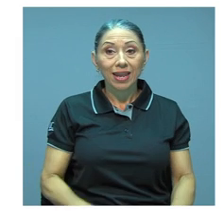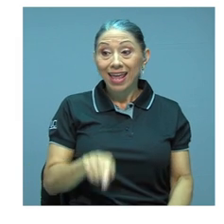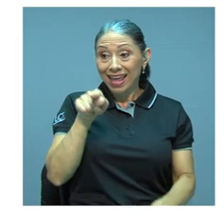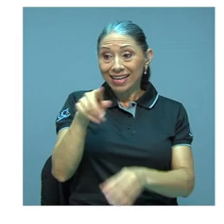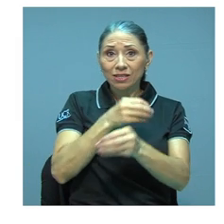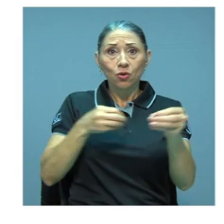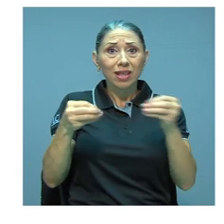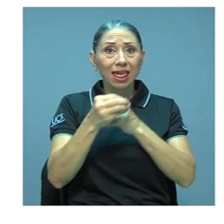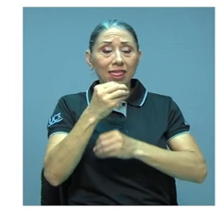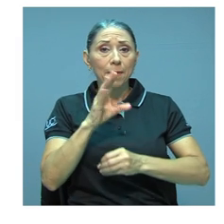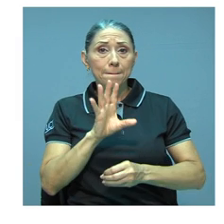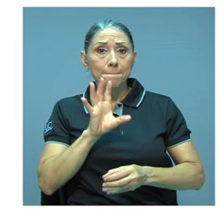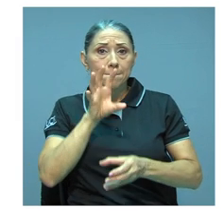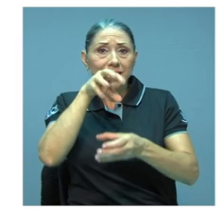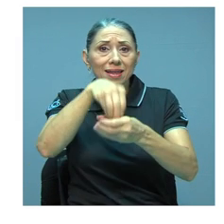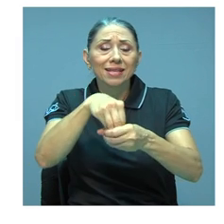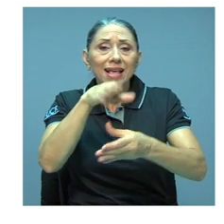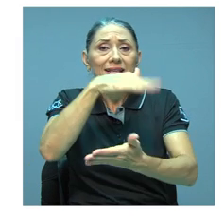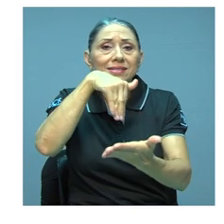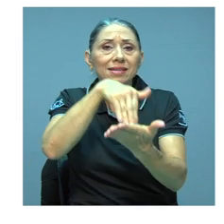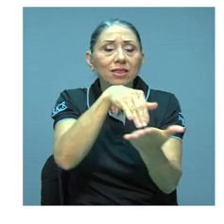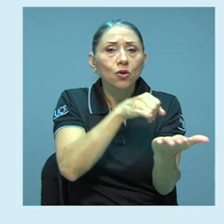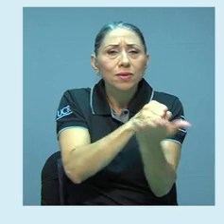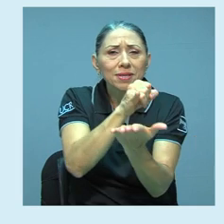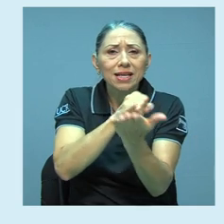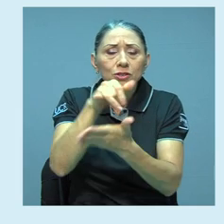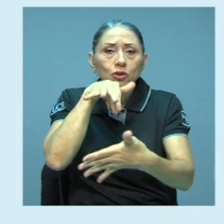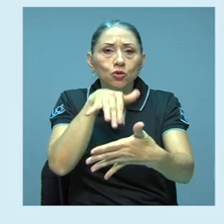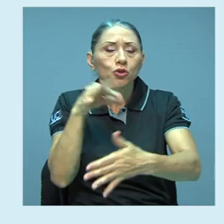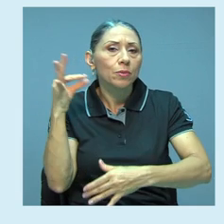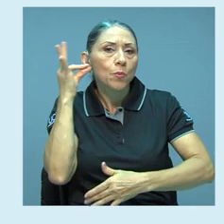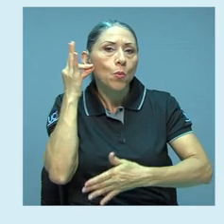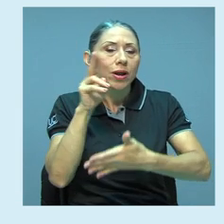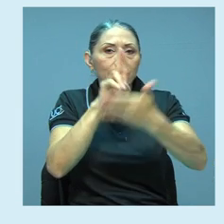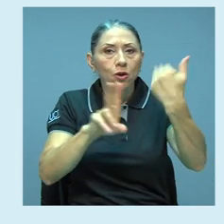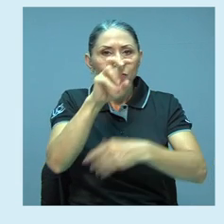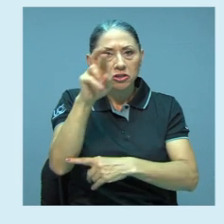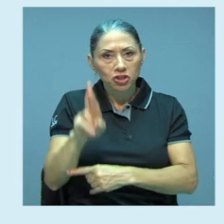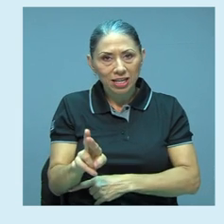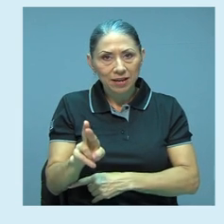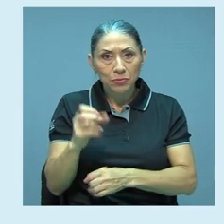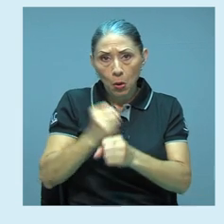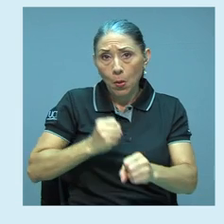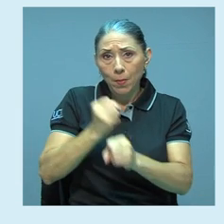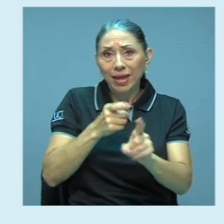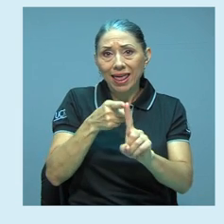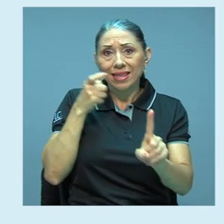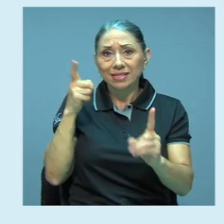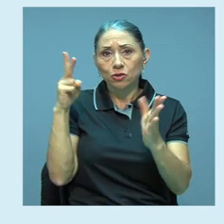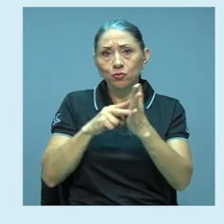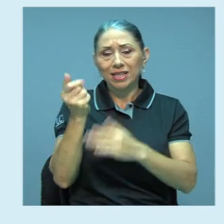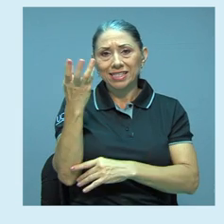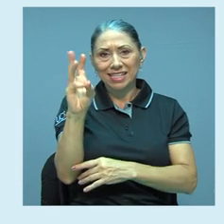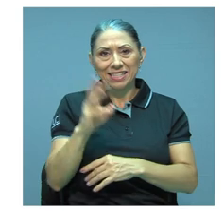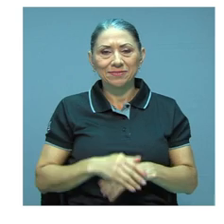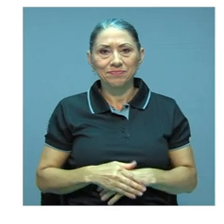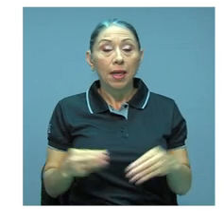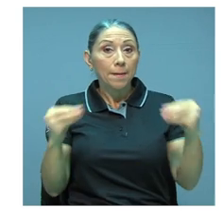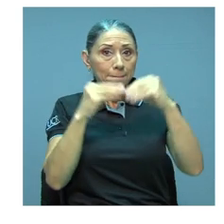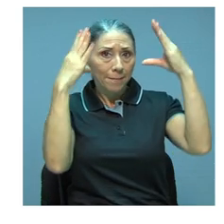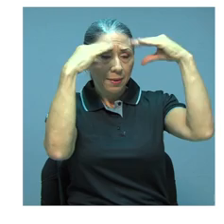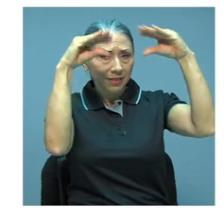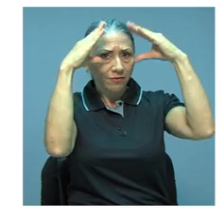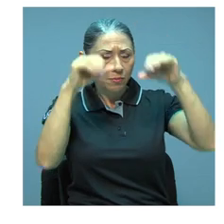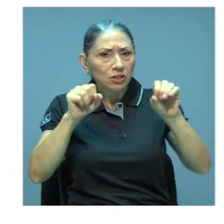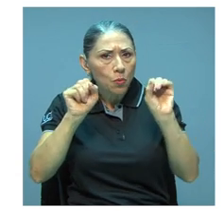Esta unidad pertenece al Centro de Investigación en Estudios de la Mujer de la Universidad de Costa Rica y opera desde el año 2016. Para